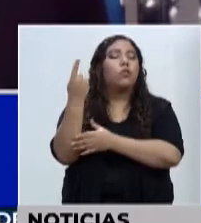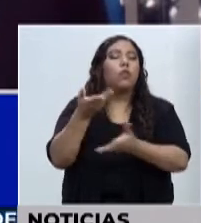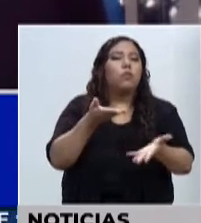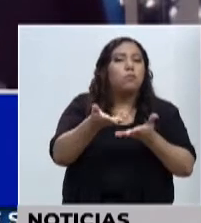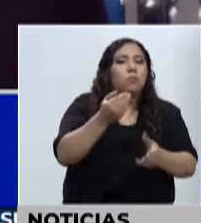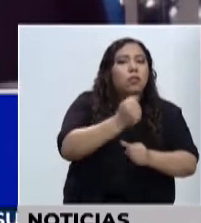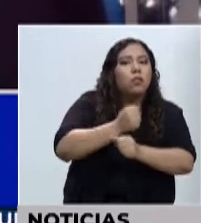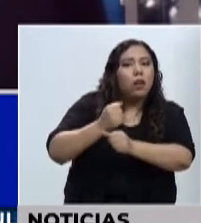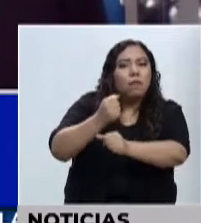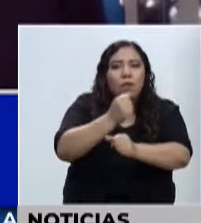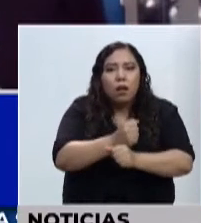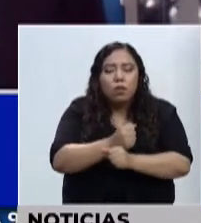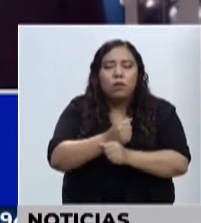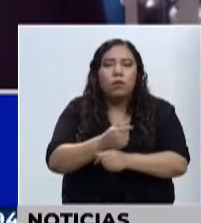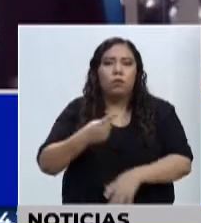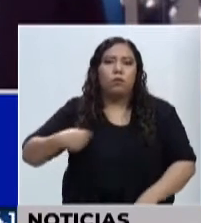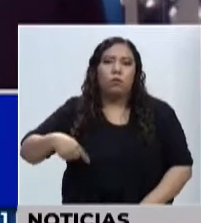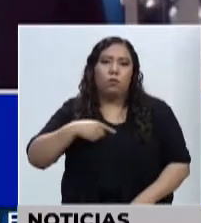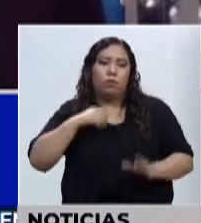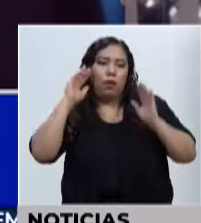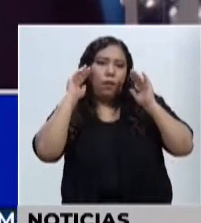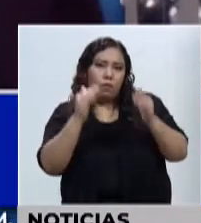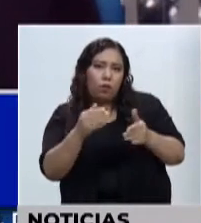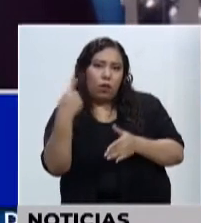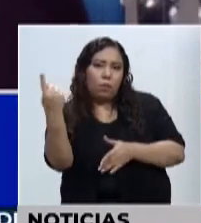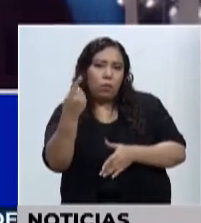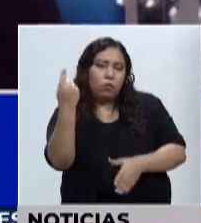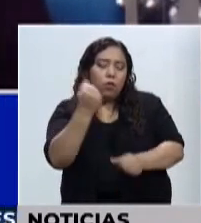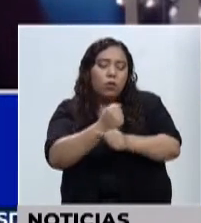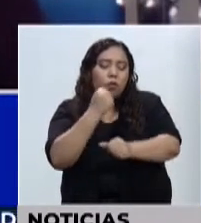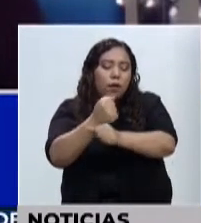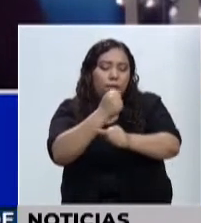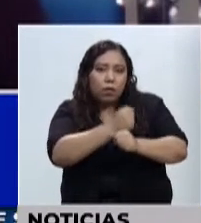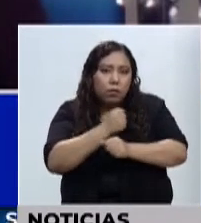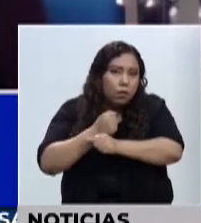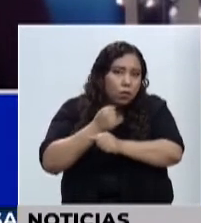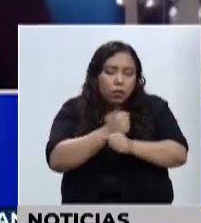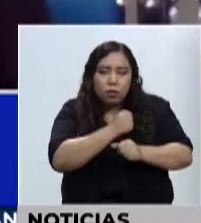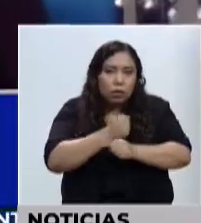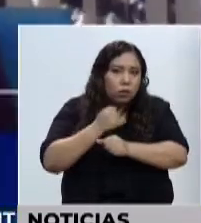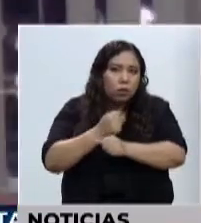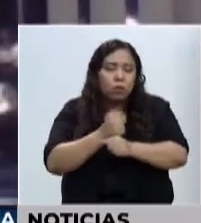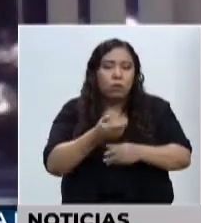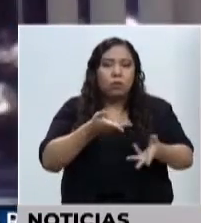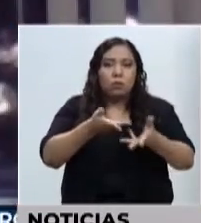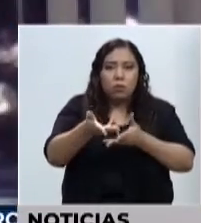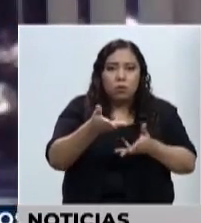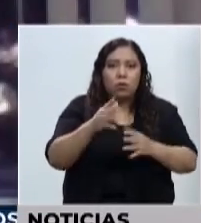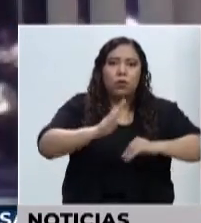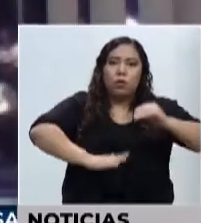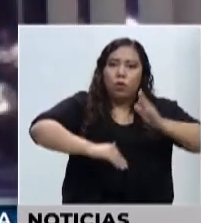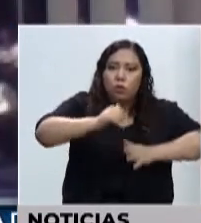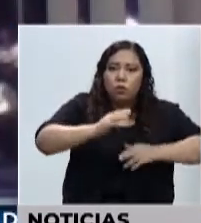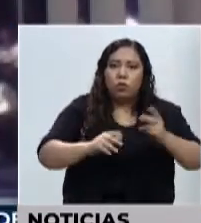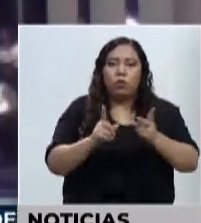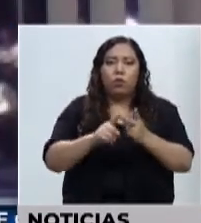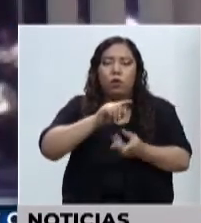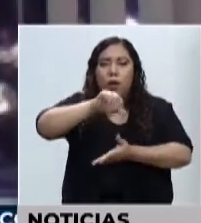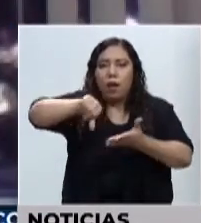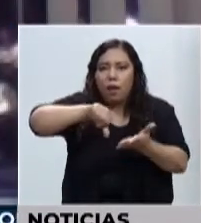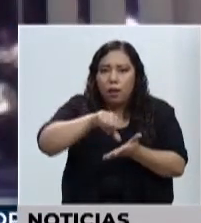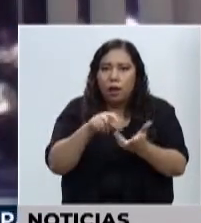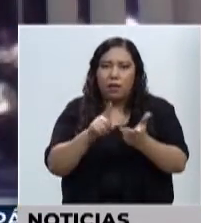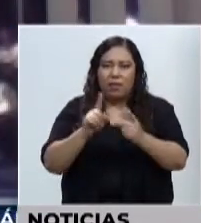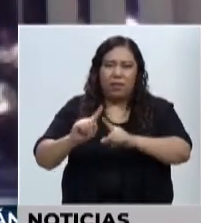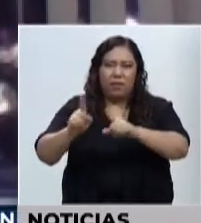como a veces nos enfocamos mucho en ese hacer, hacer, hacer, pero nos olvidamos si estamos generando valor público a